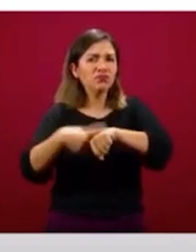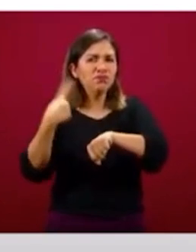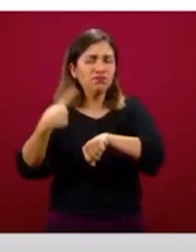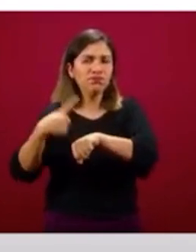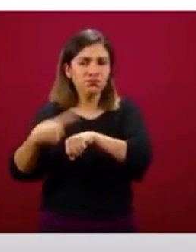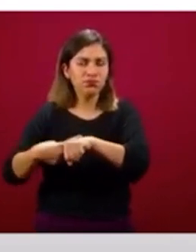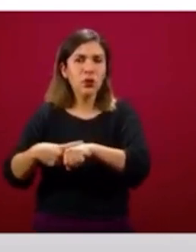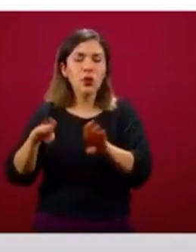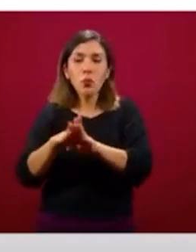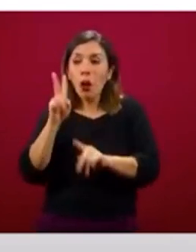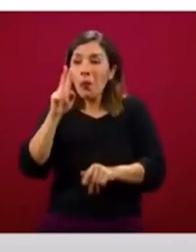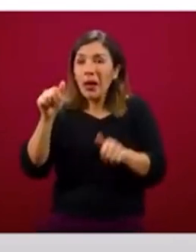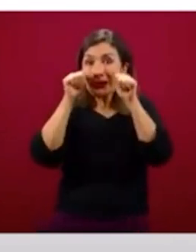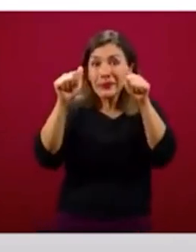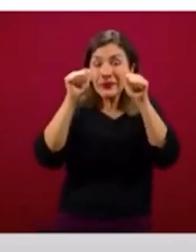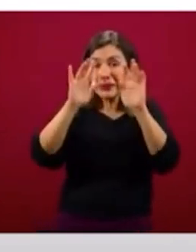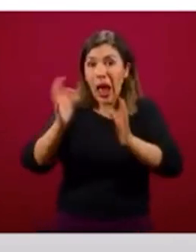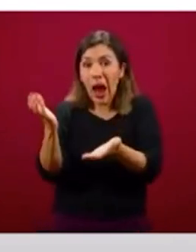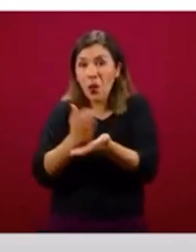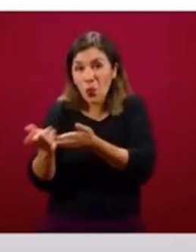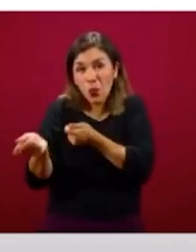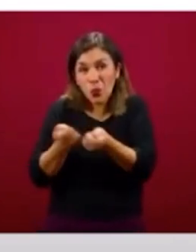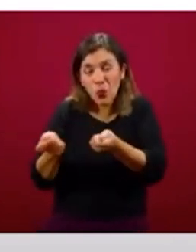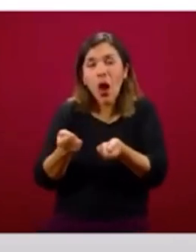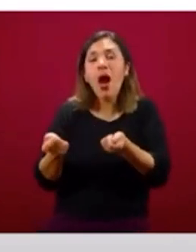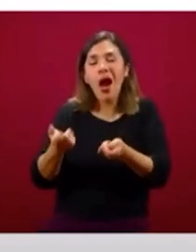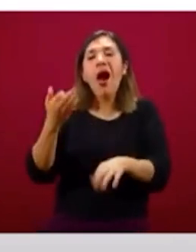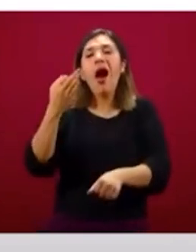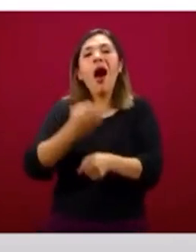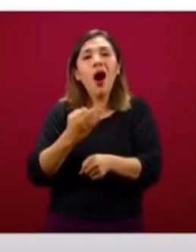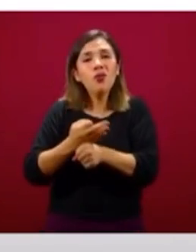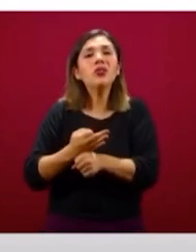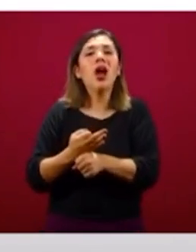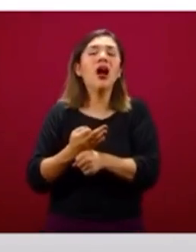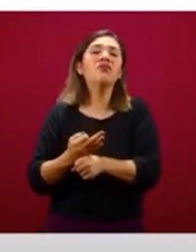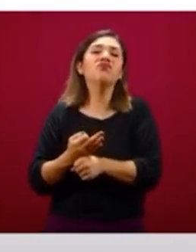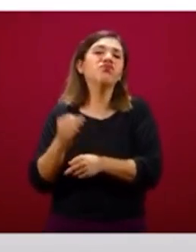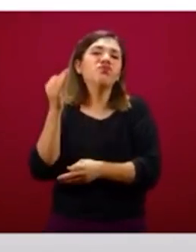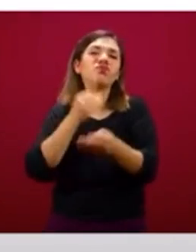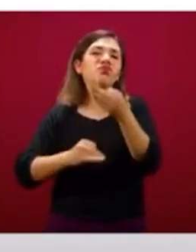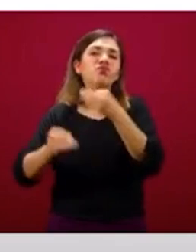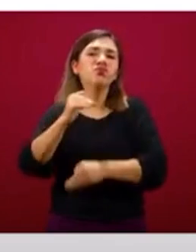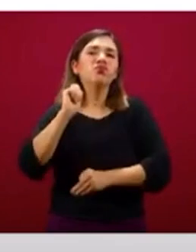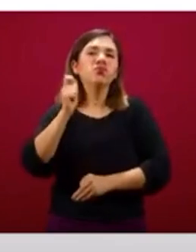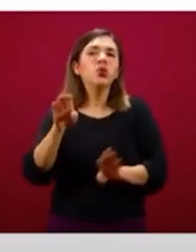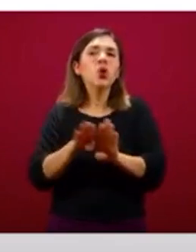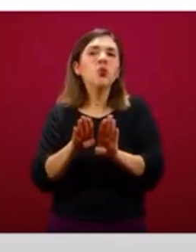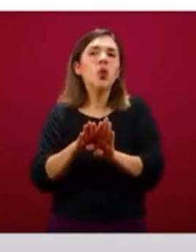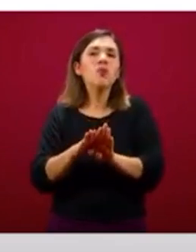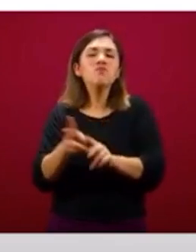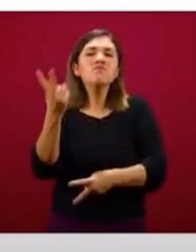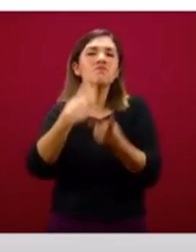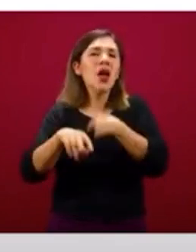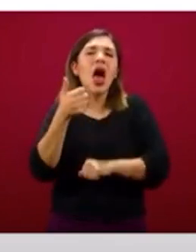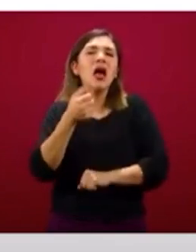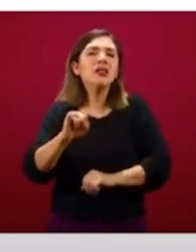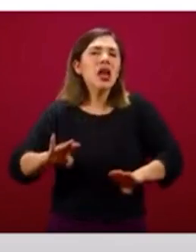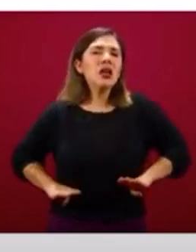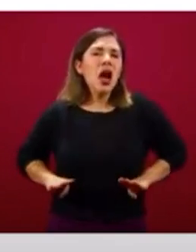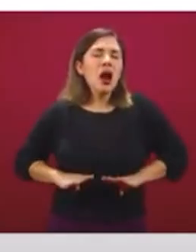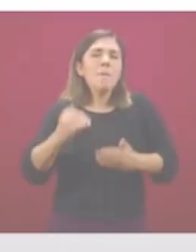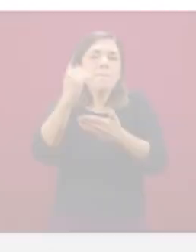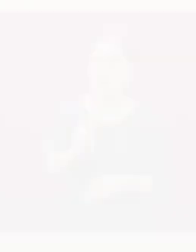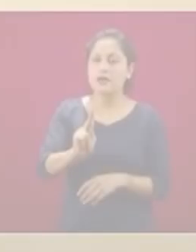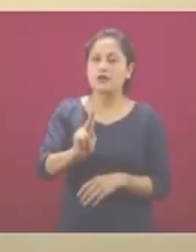atendieron como brotes y se controlaron, ahorita digamos que todos estamos en el canal epidémico o por